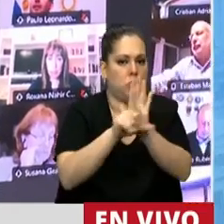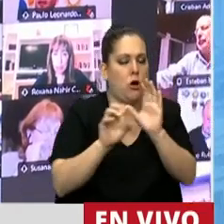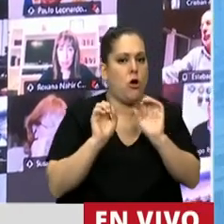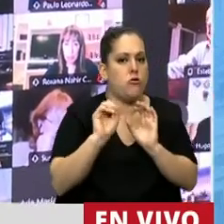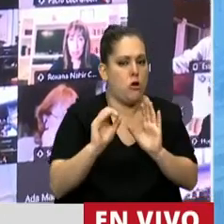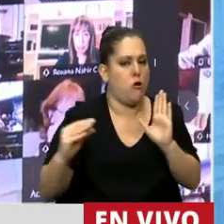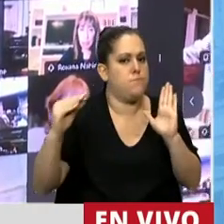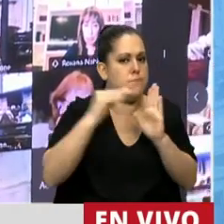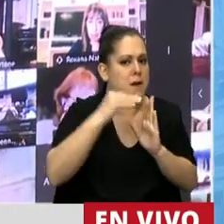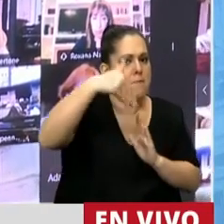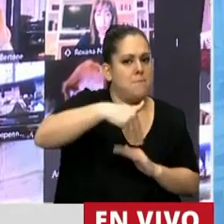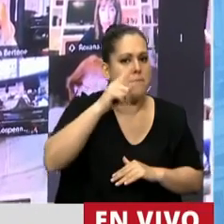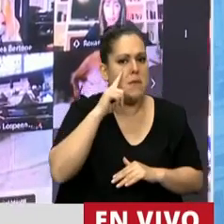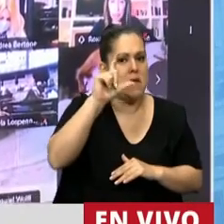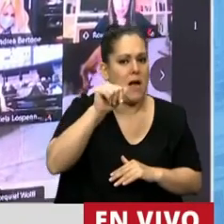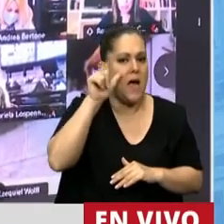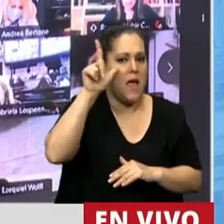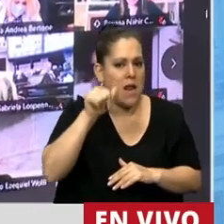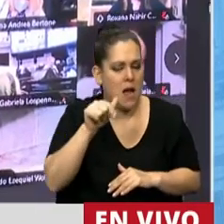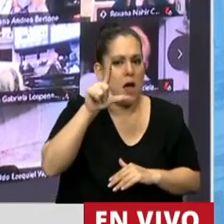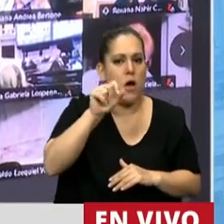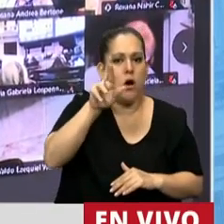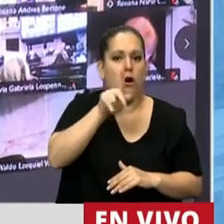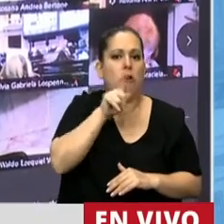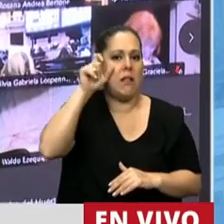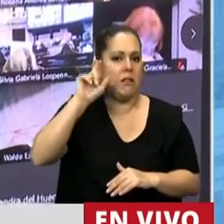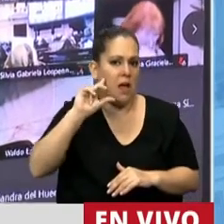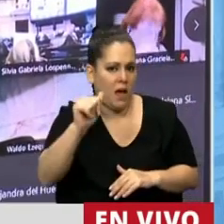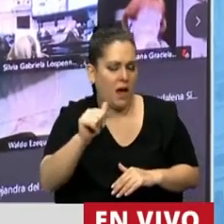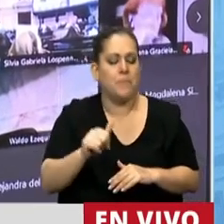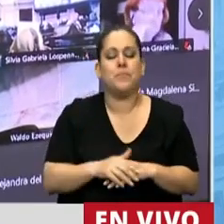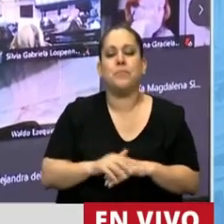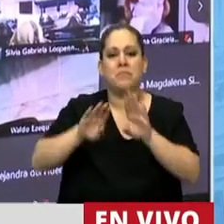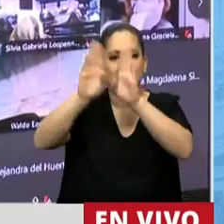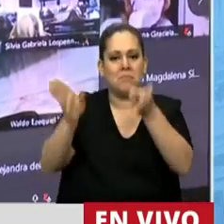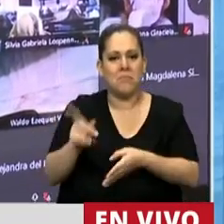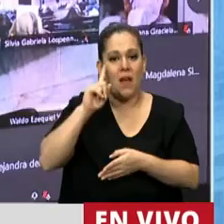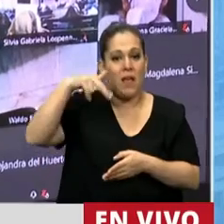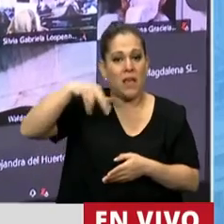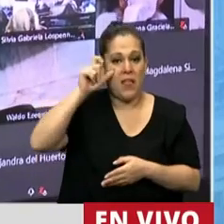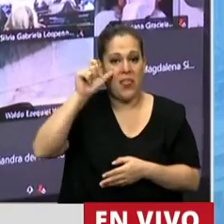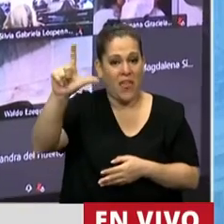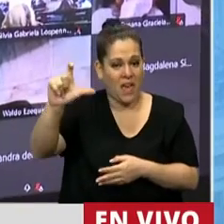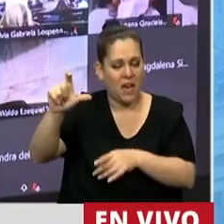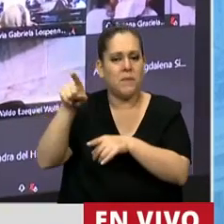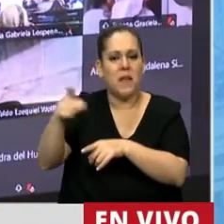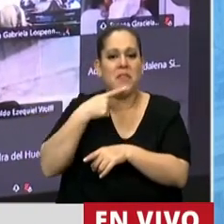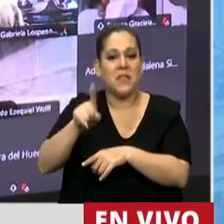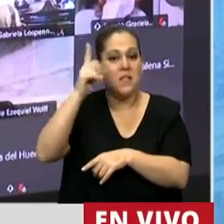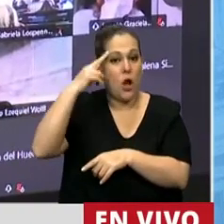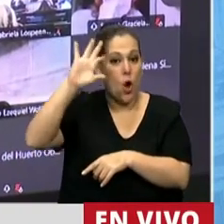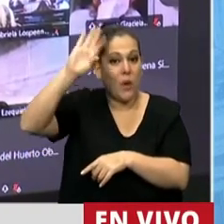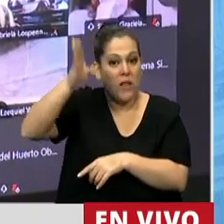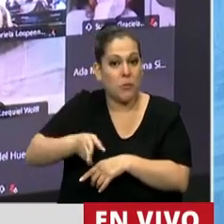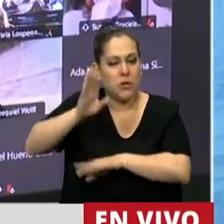Micaela Ortega. Según el INDEC, en los aglomerados urbanos, aproximadamente el 90% de los